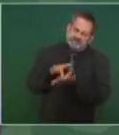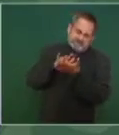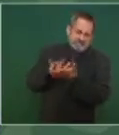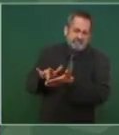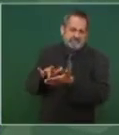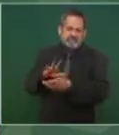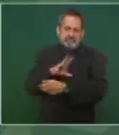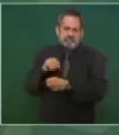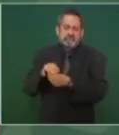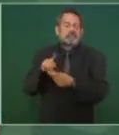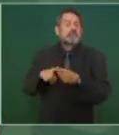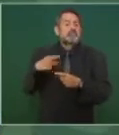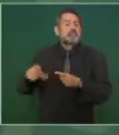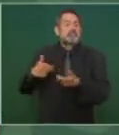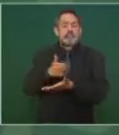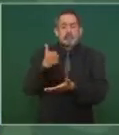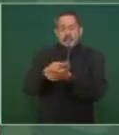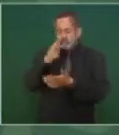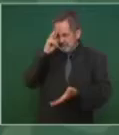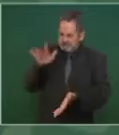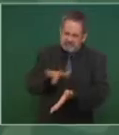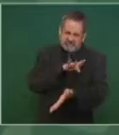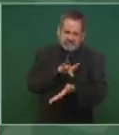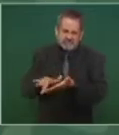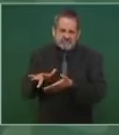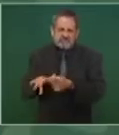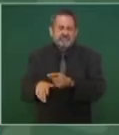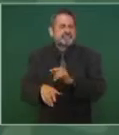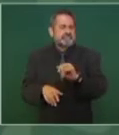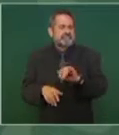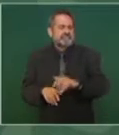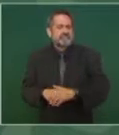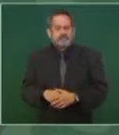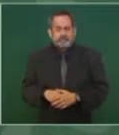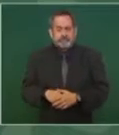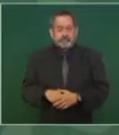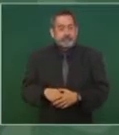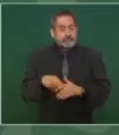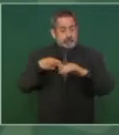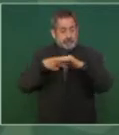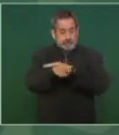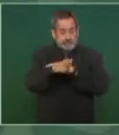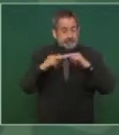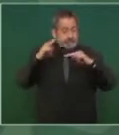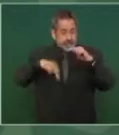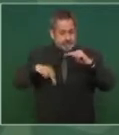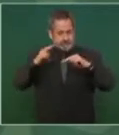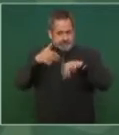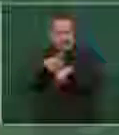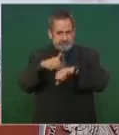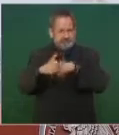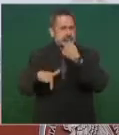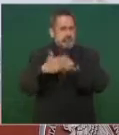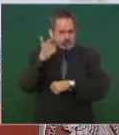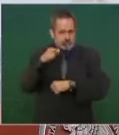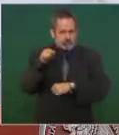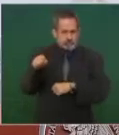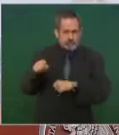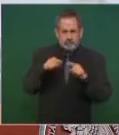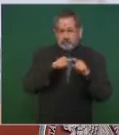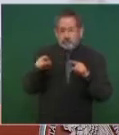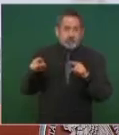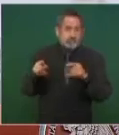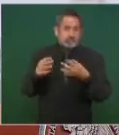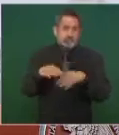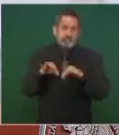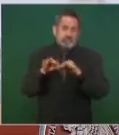para el gobierno de la ciudad es una línea del metro muy